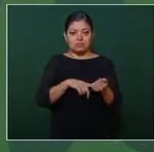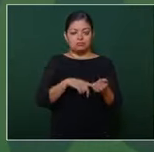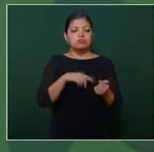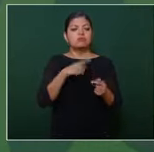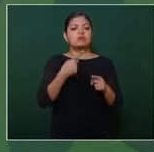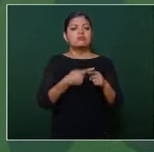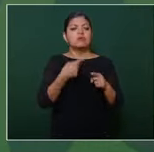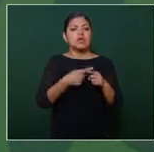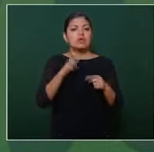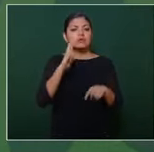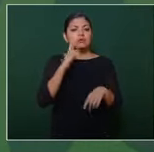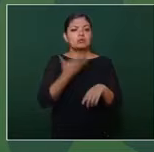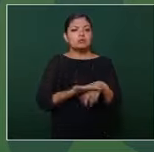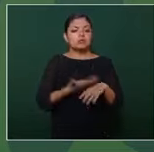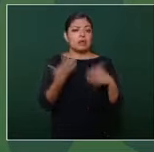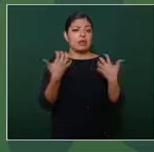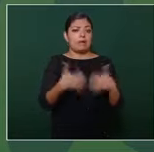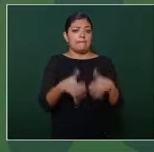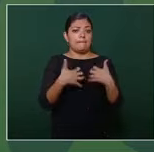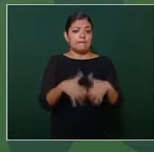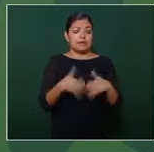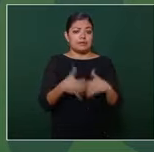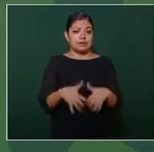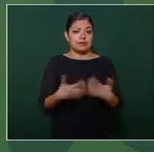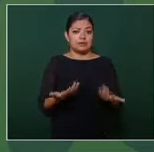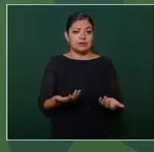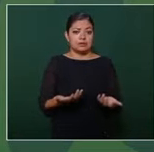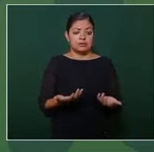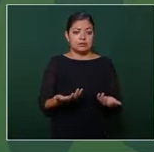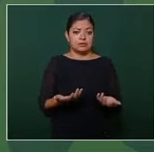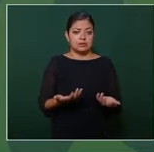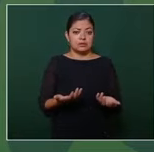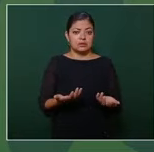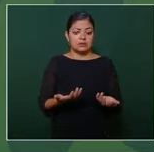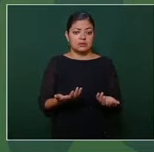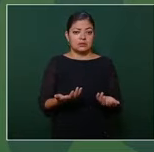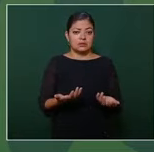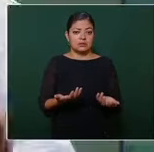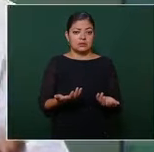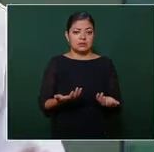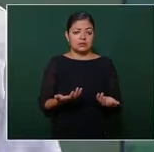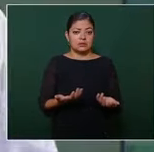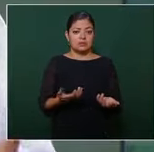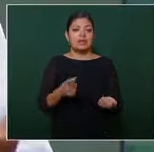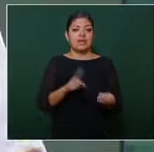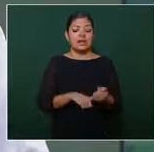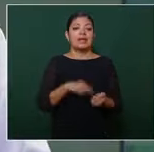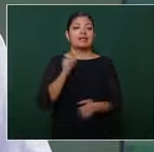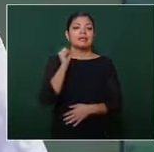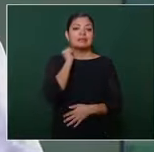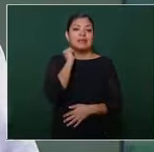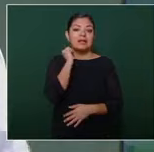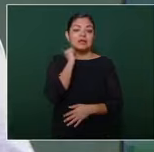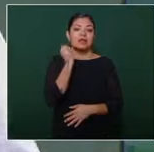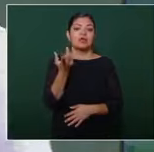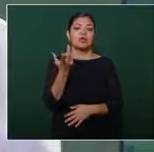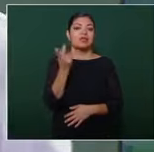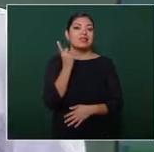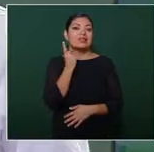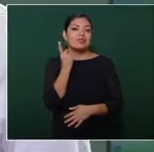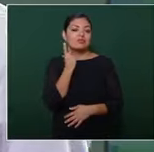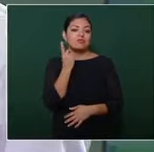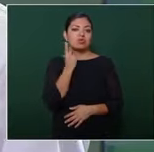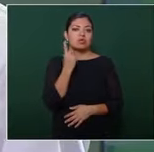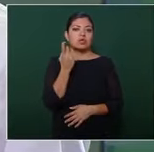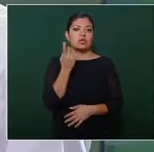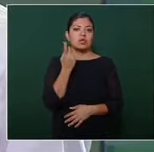las grandes empresas entonces los senadores los diputados ganan